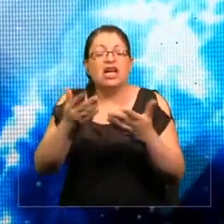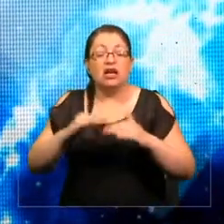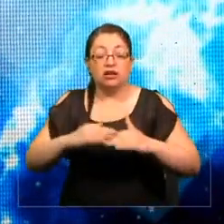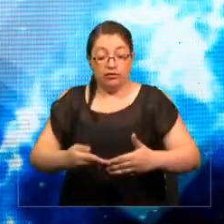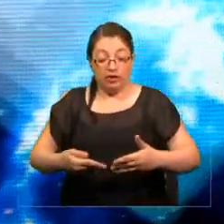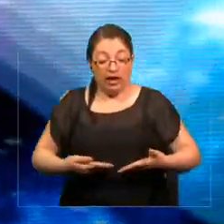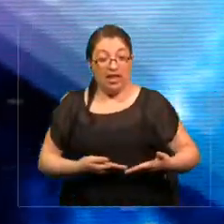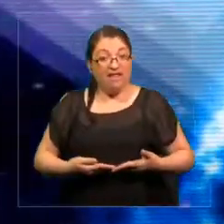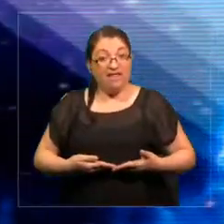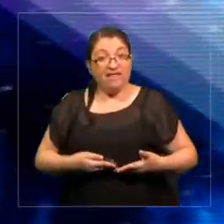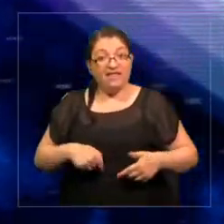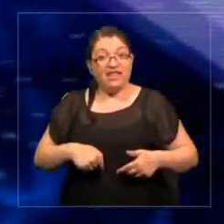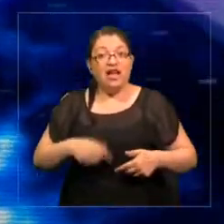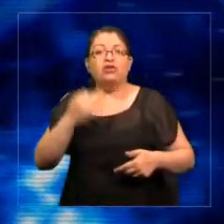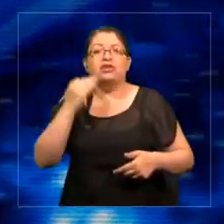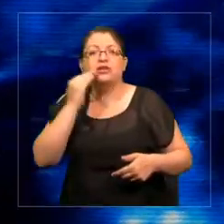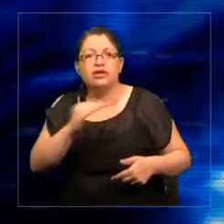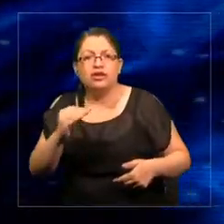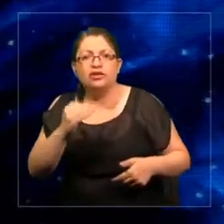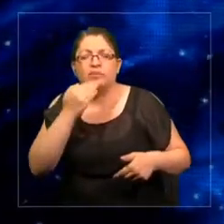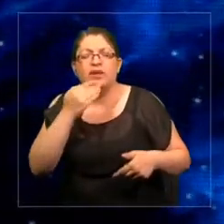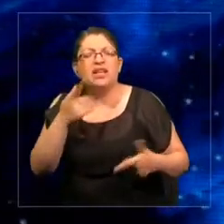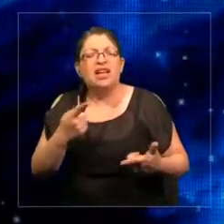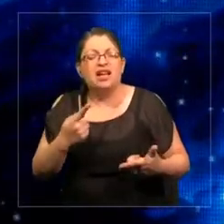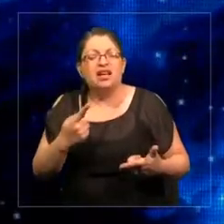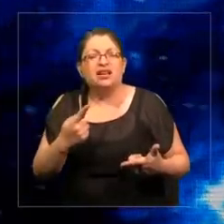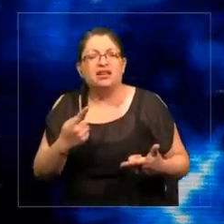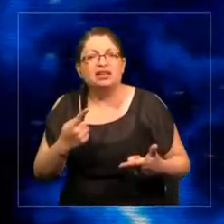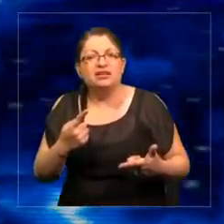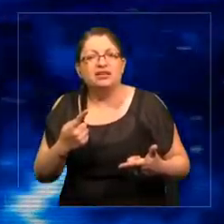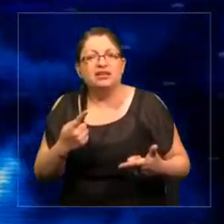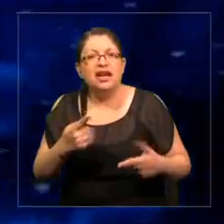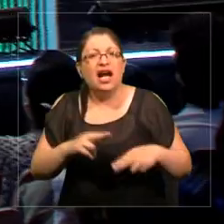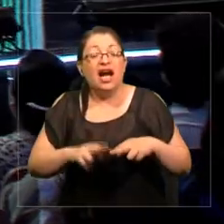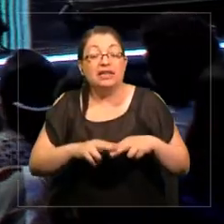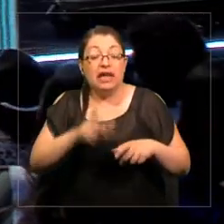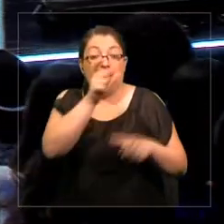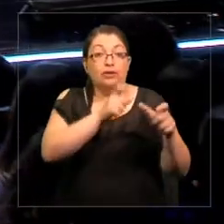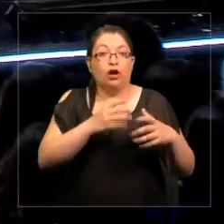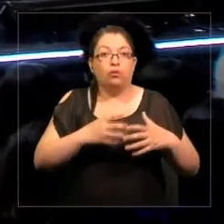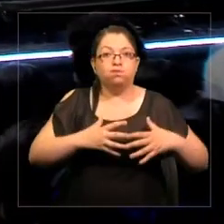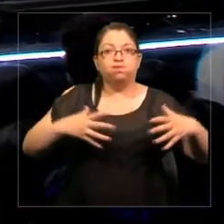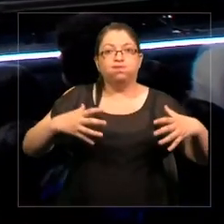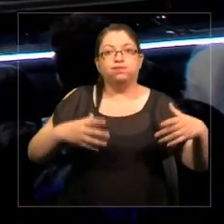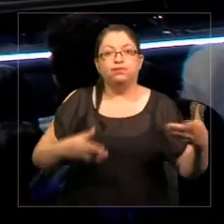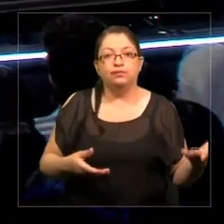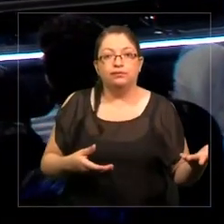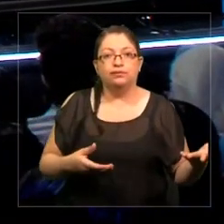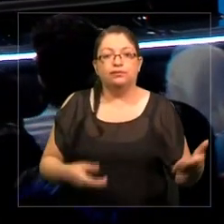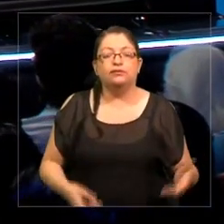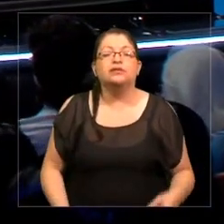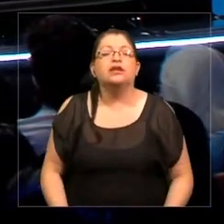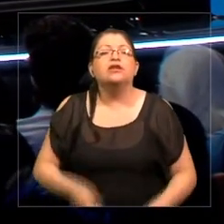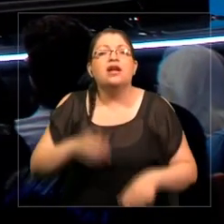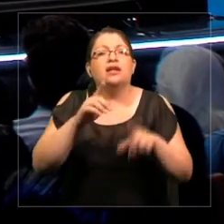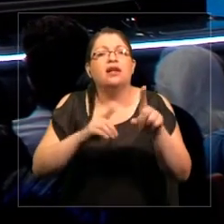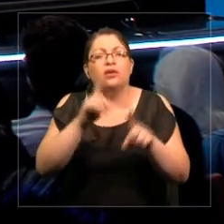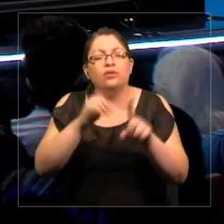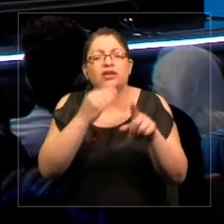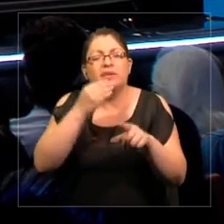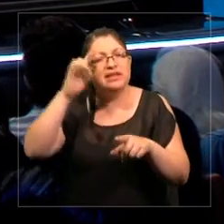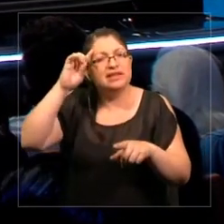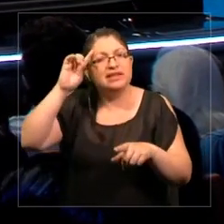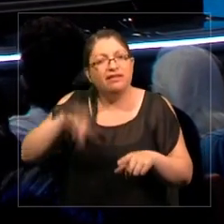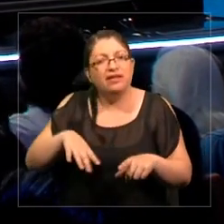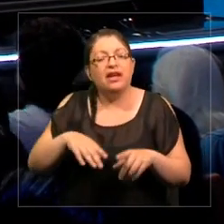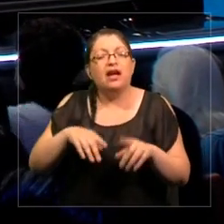y la infantil es un factor de riesgo para obesidad. Incluso, algunos sabían de que algunos